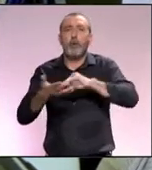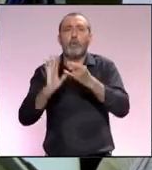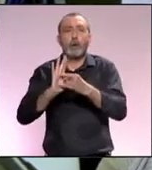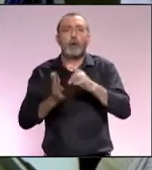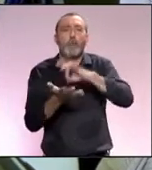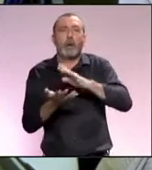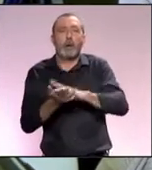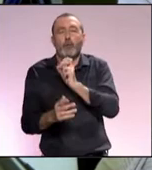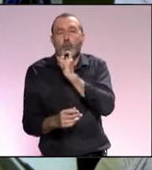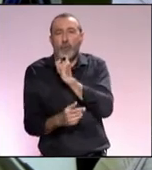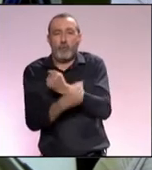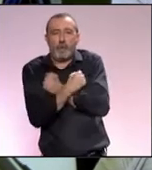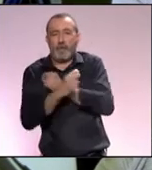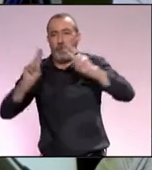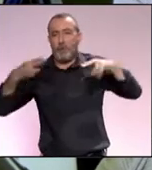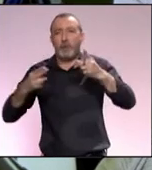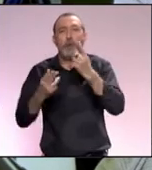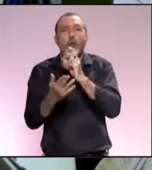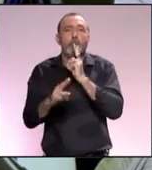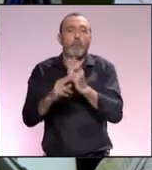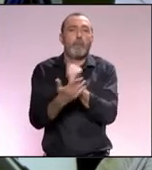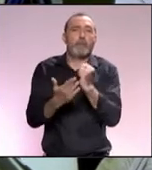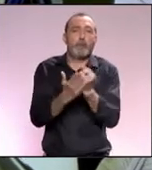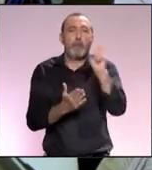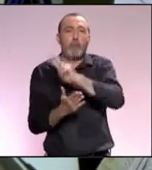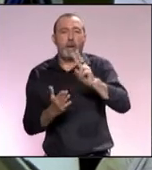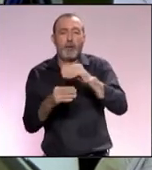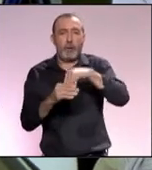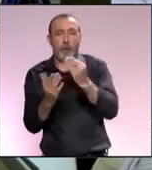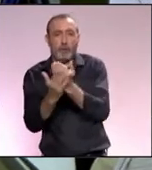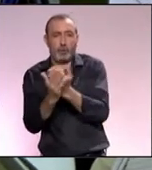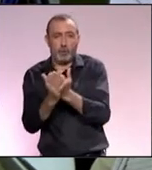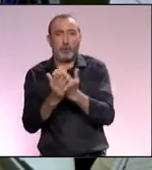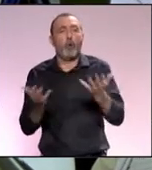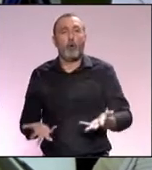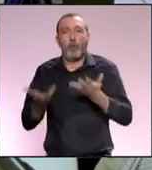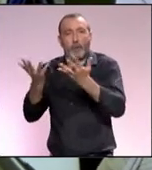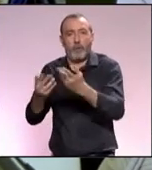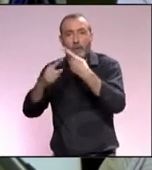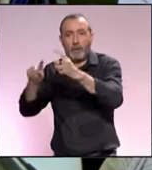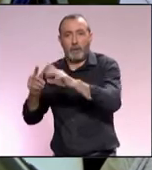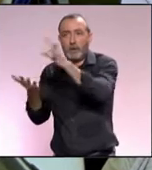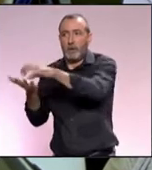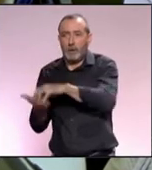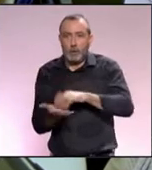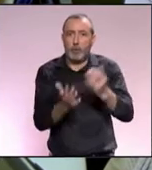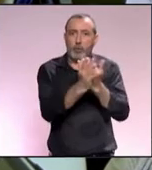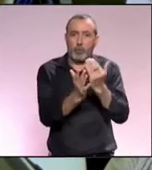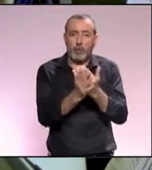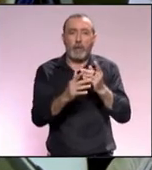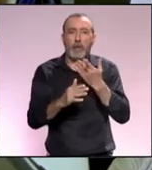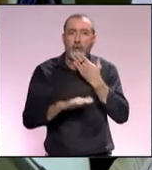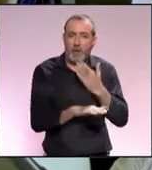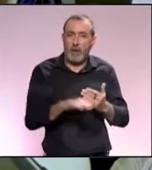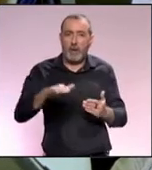proyecto Málaga Como Te Quiero y nuestro pasaporte verde escolar. Lo llevamos a los colegios en las distintas etapas